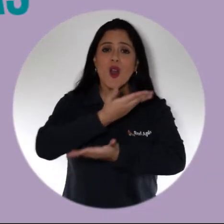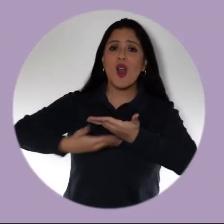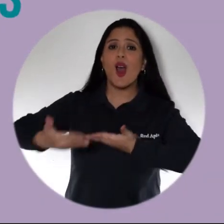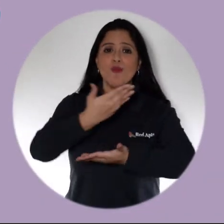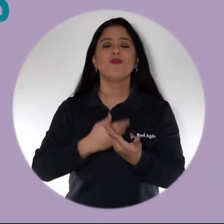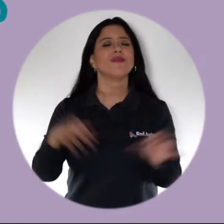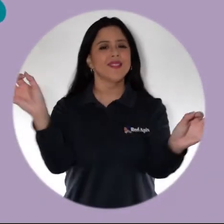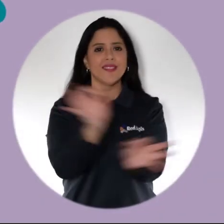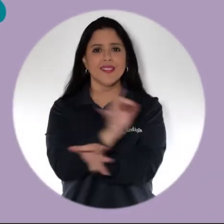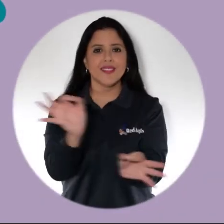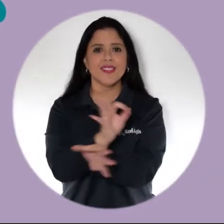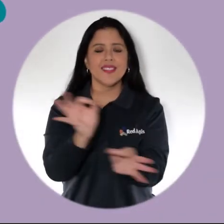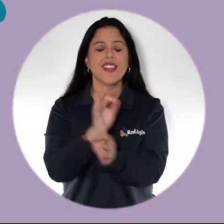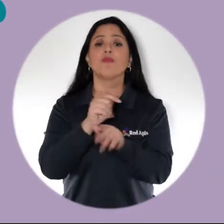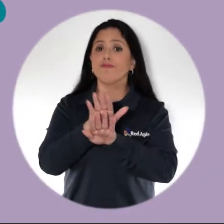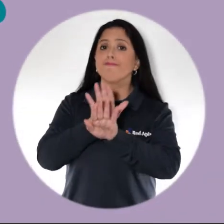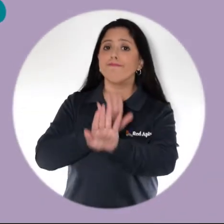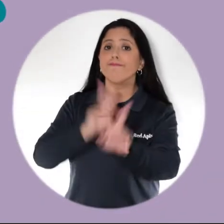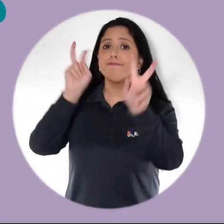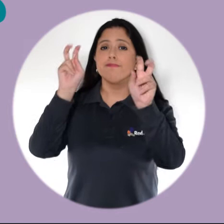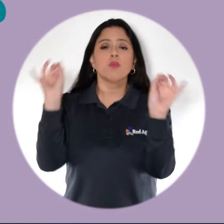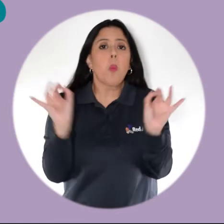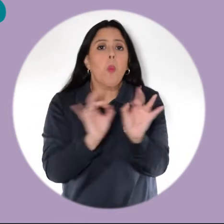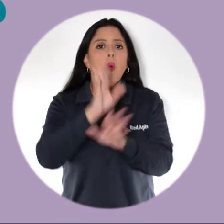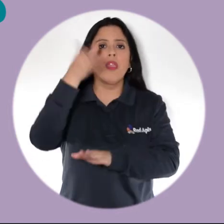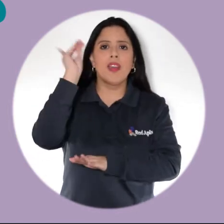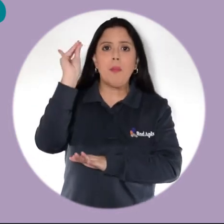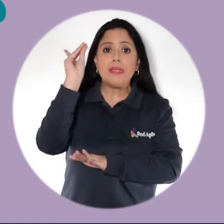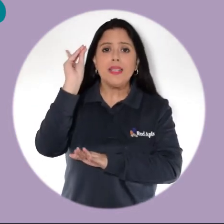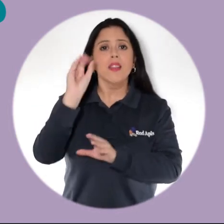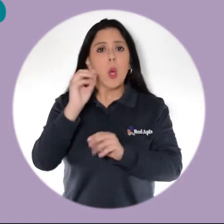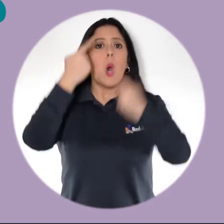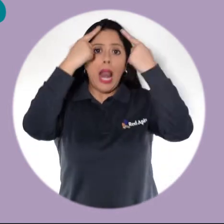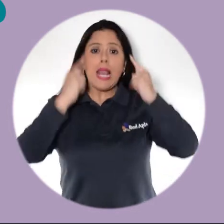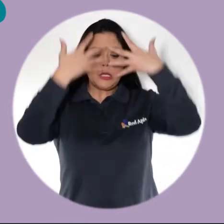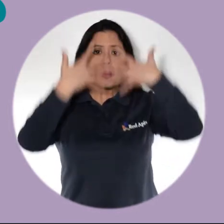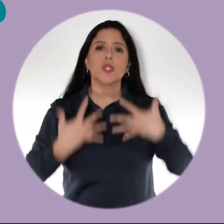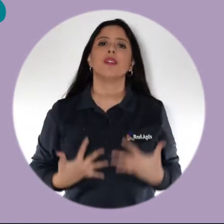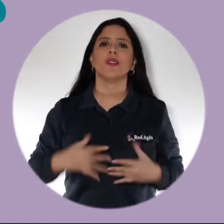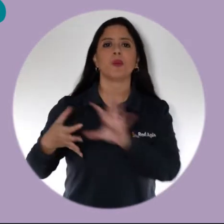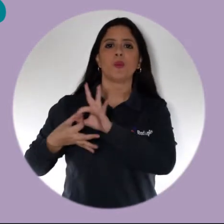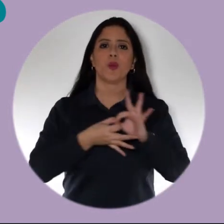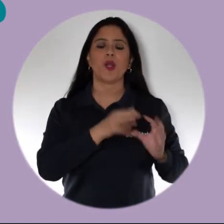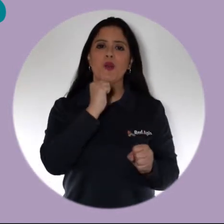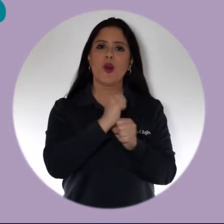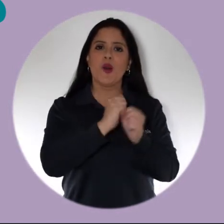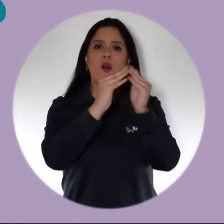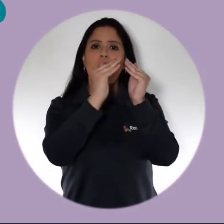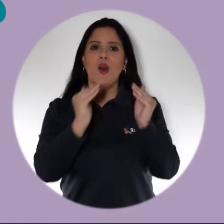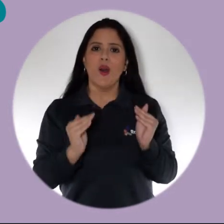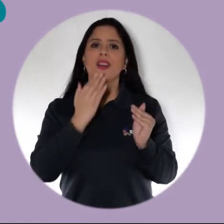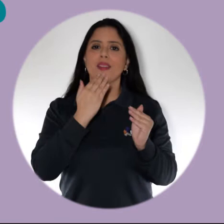compartir estos prácticos consejos para prevenir la adquisición de alguna discapacidad o lesión física a causa del trabajo